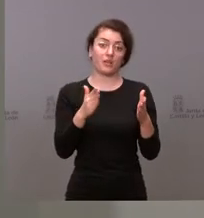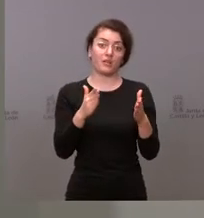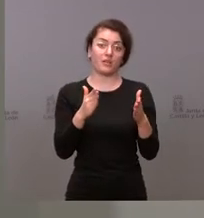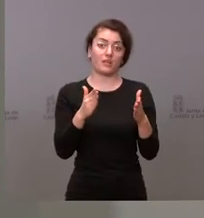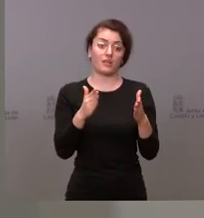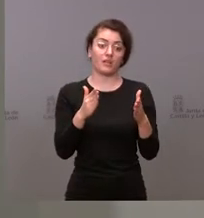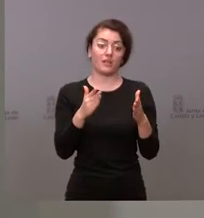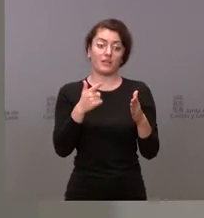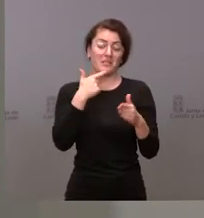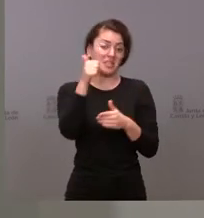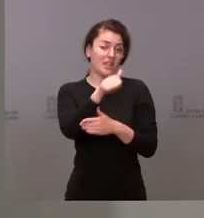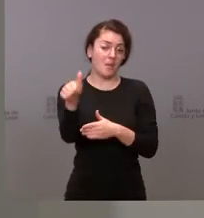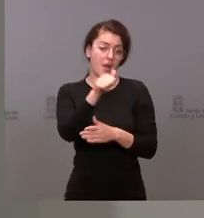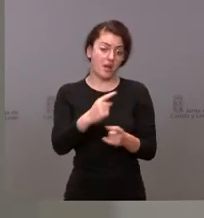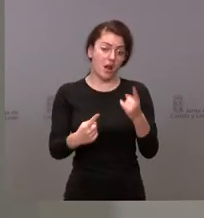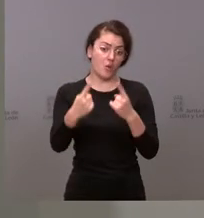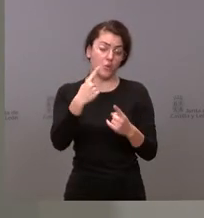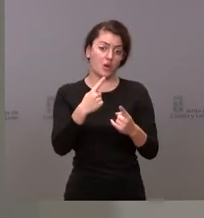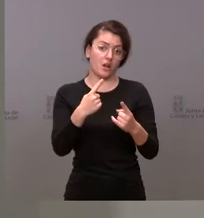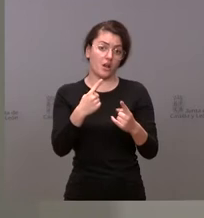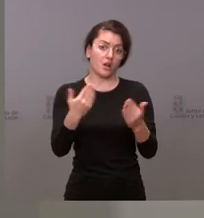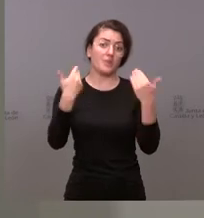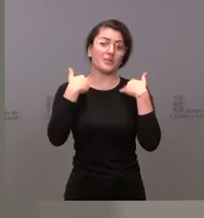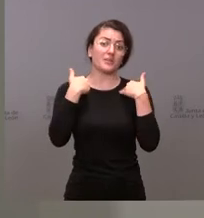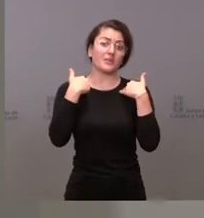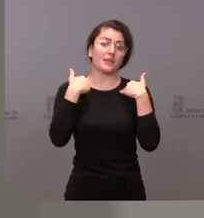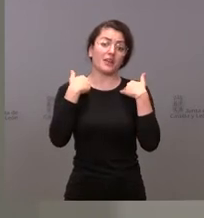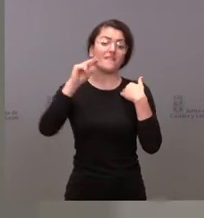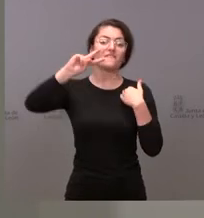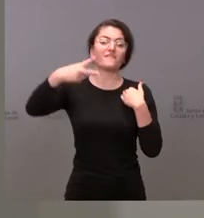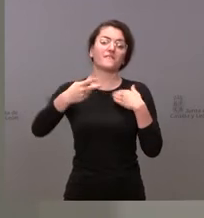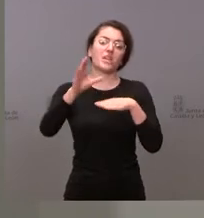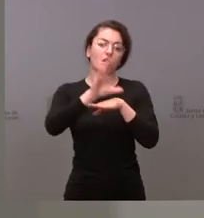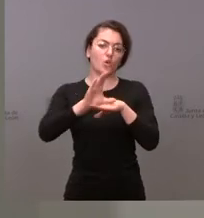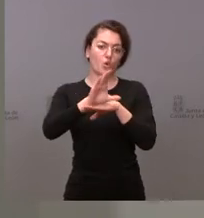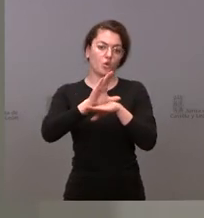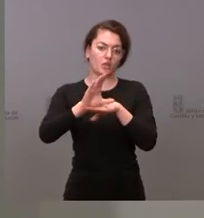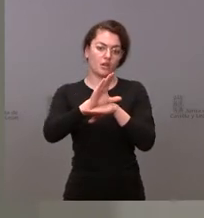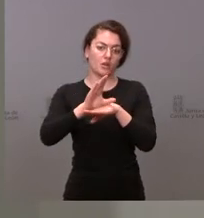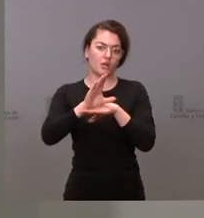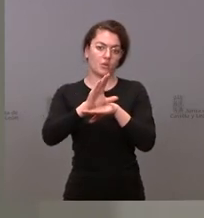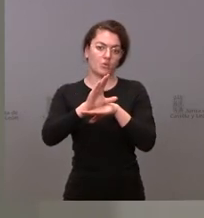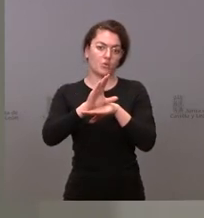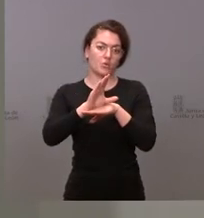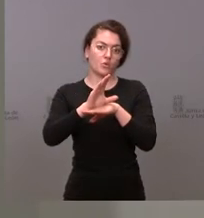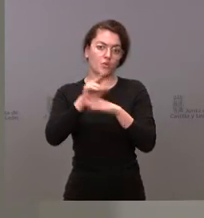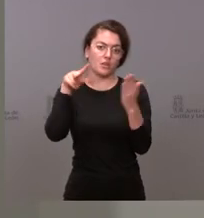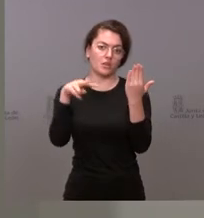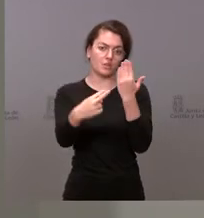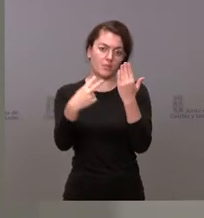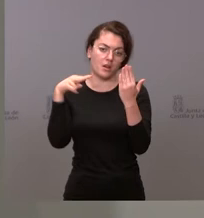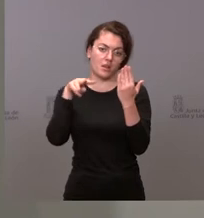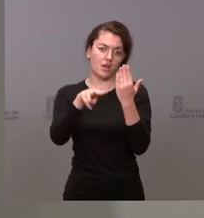algunas semanas el cargo el viceconsejero a las funciones el viceconsejero de transparencia